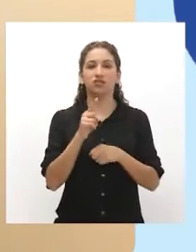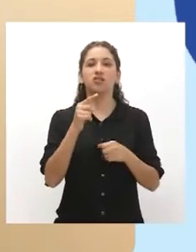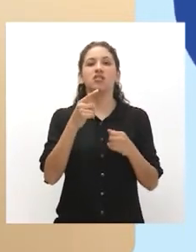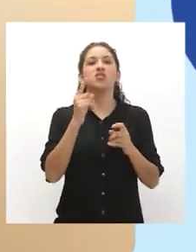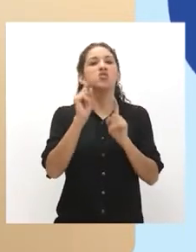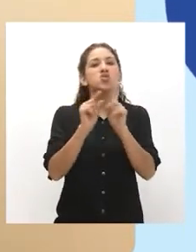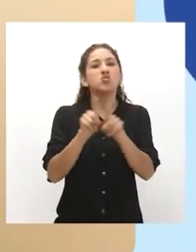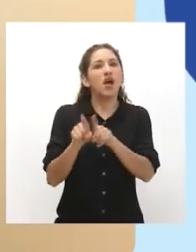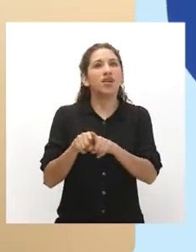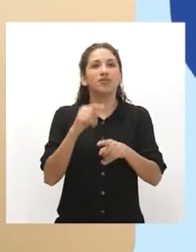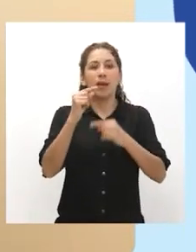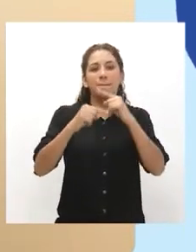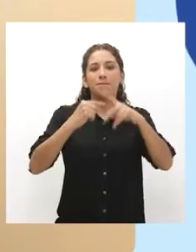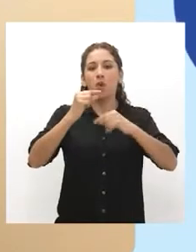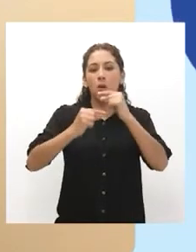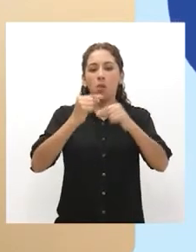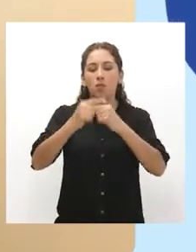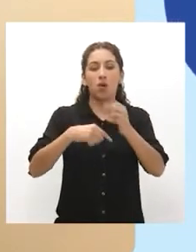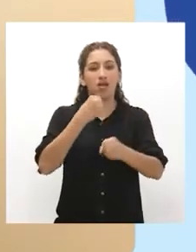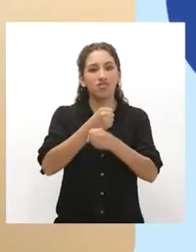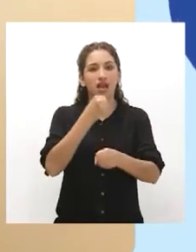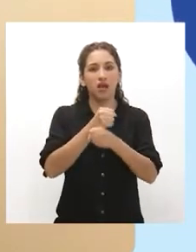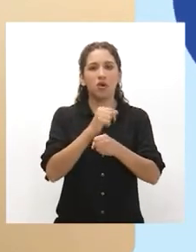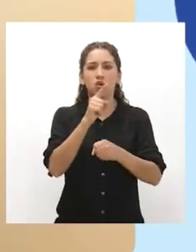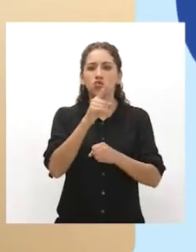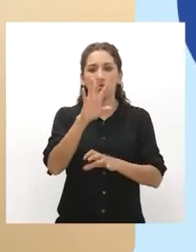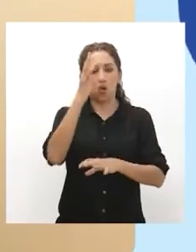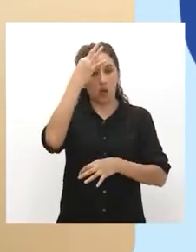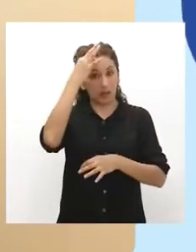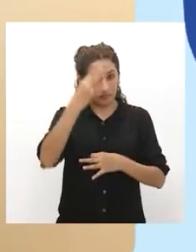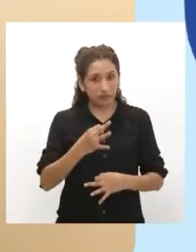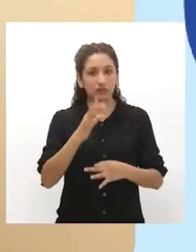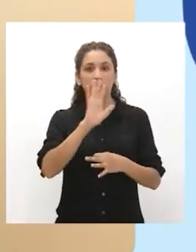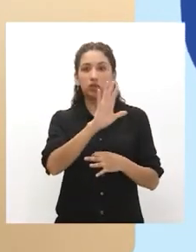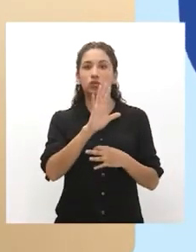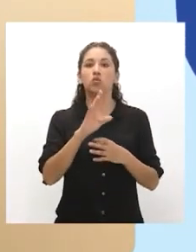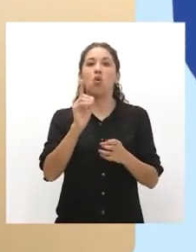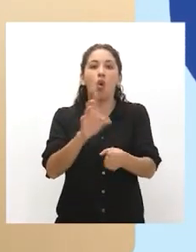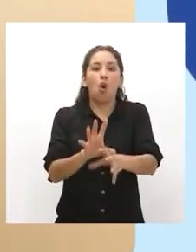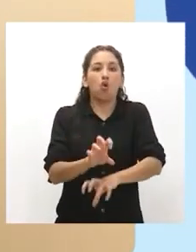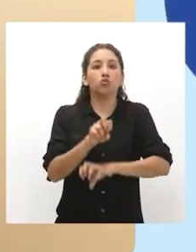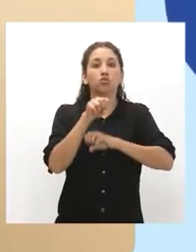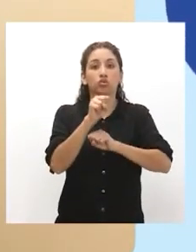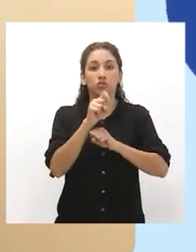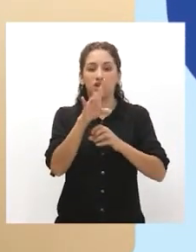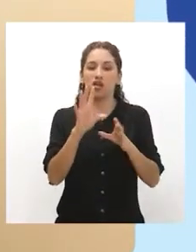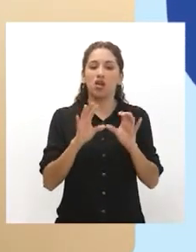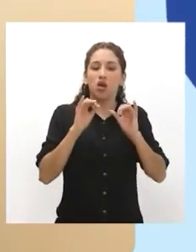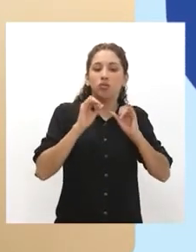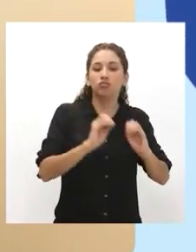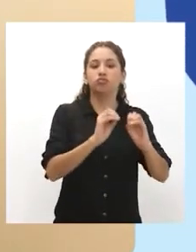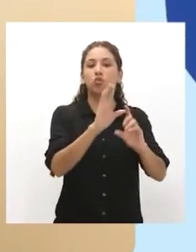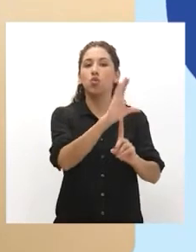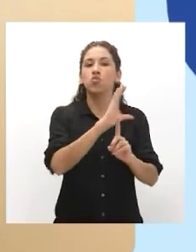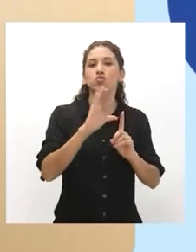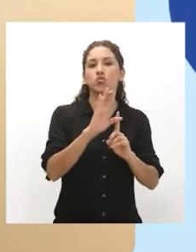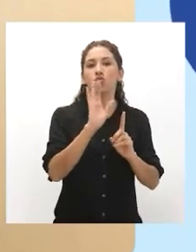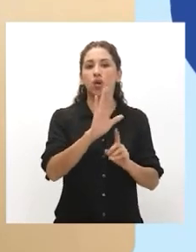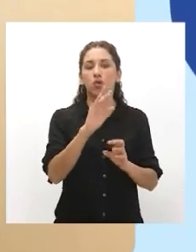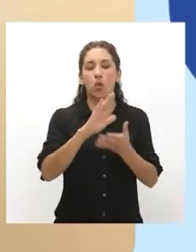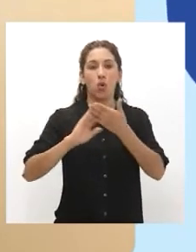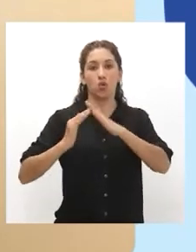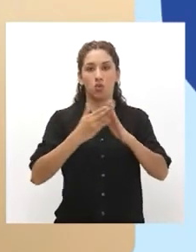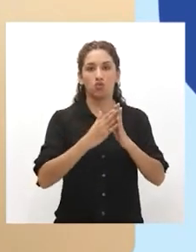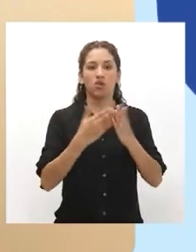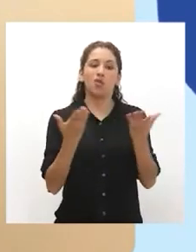una sociedad postcolonial, las creencias, usos y costumbres de los conquistadores se quedaron impregnadas en la población. Por ello